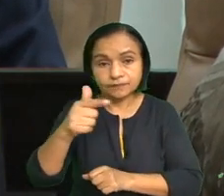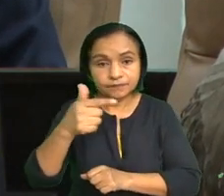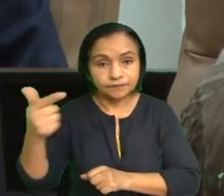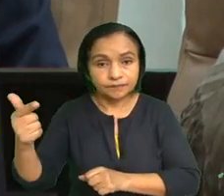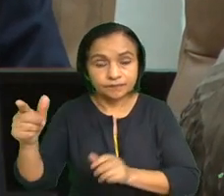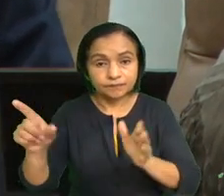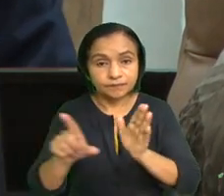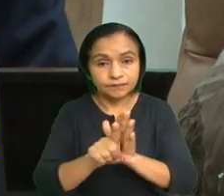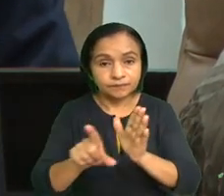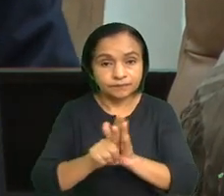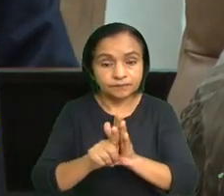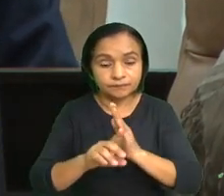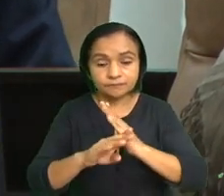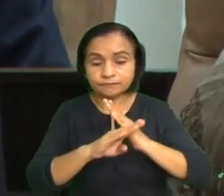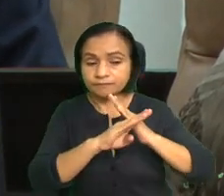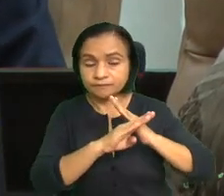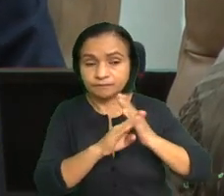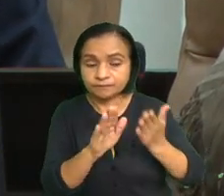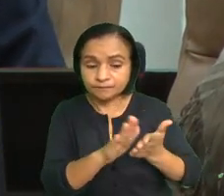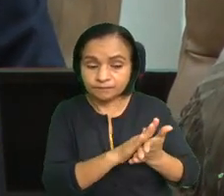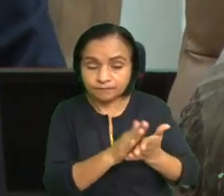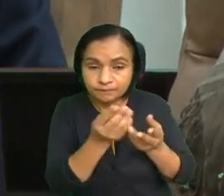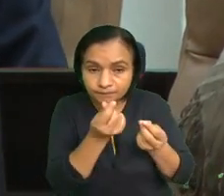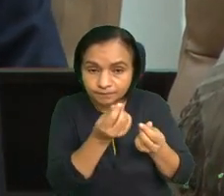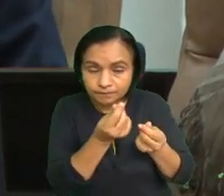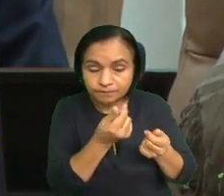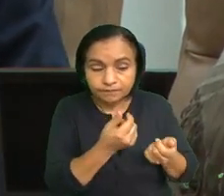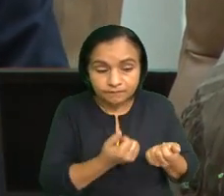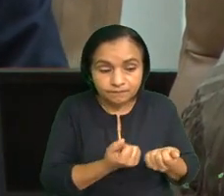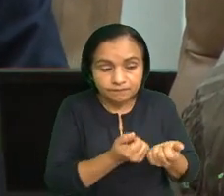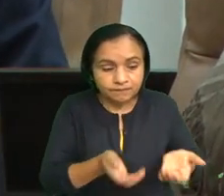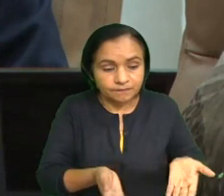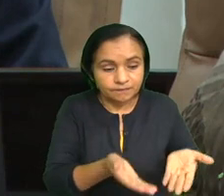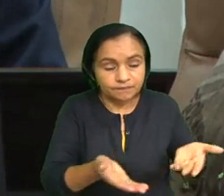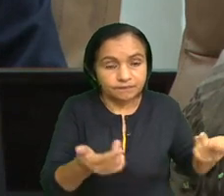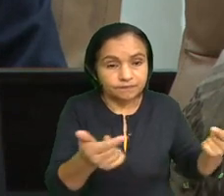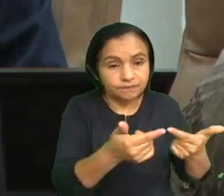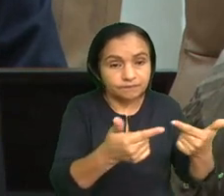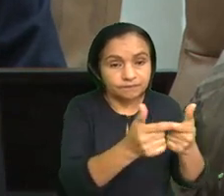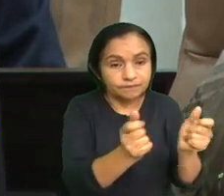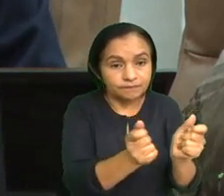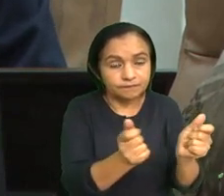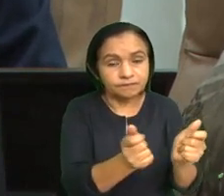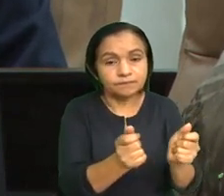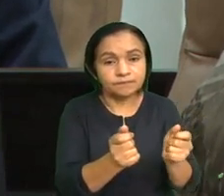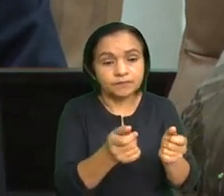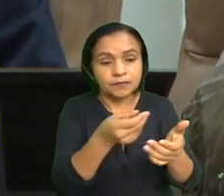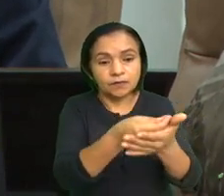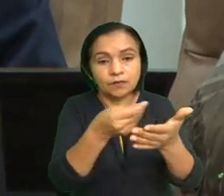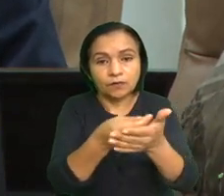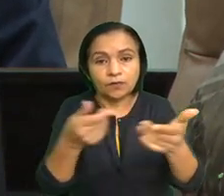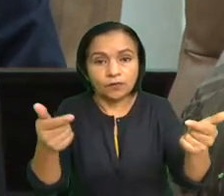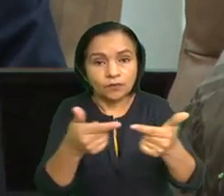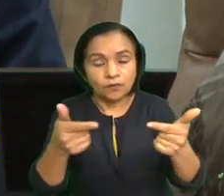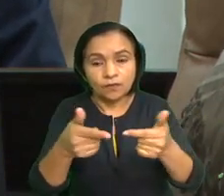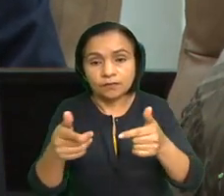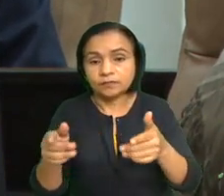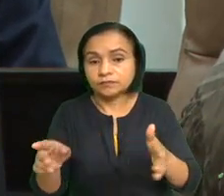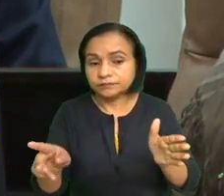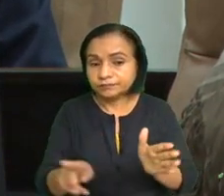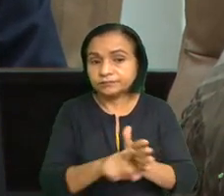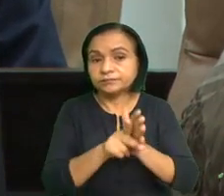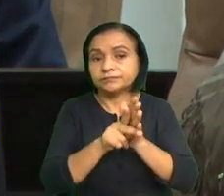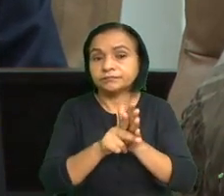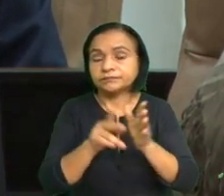Ley contra el Lavado de Activos, Financiamiento al Terrorismo y Financiamiento a la Proliferación de Armas de Destrucción Masiva,